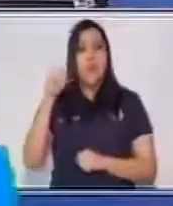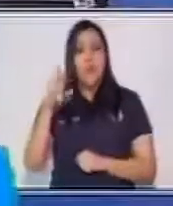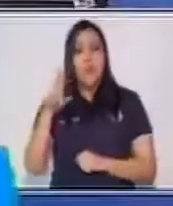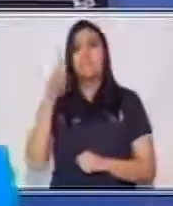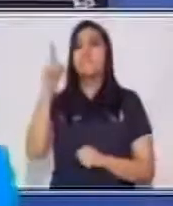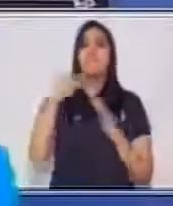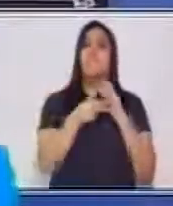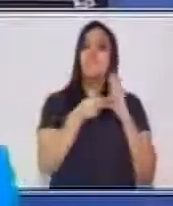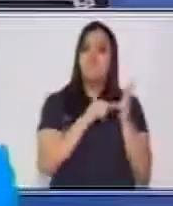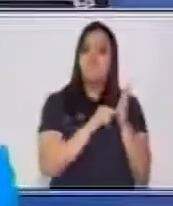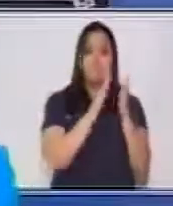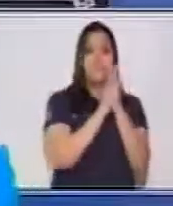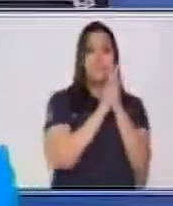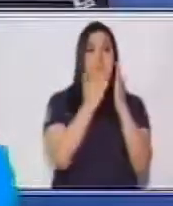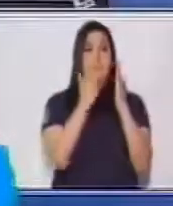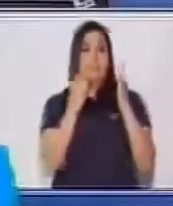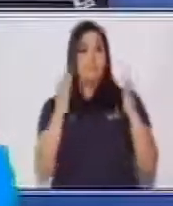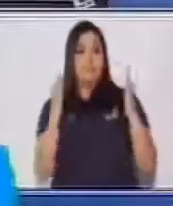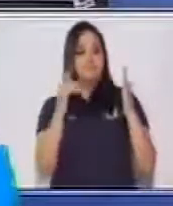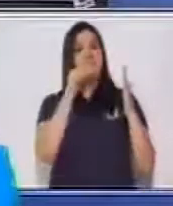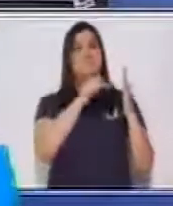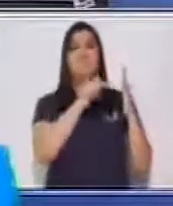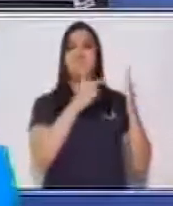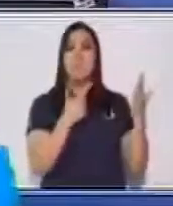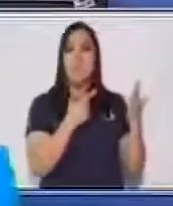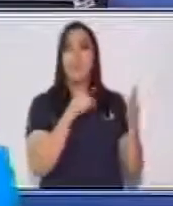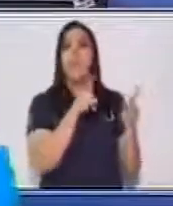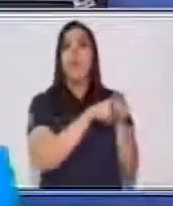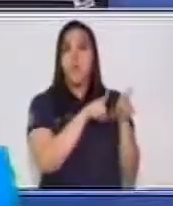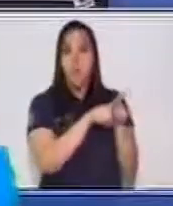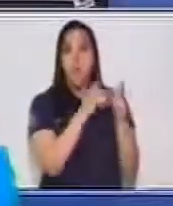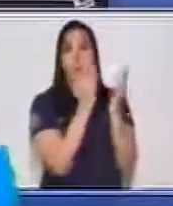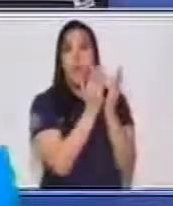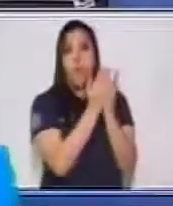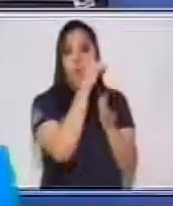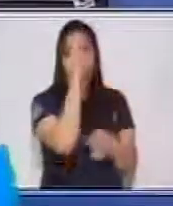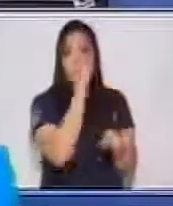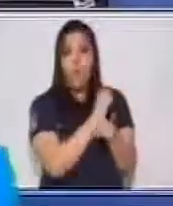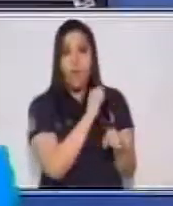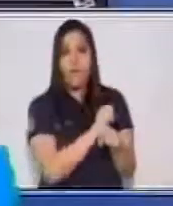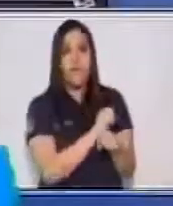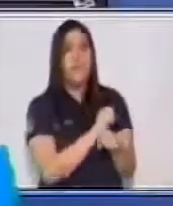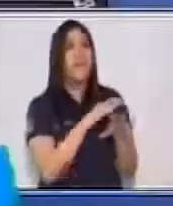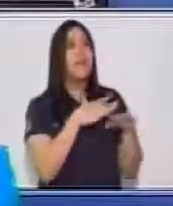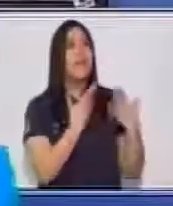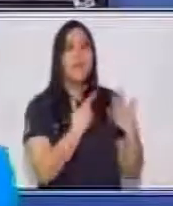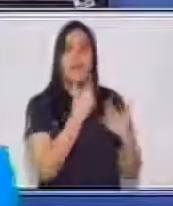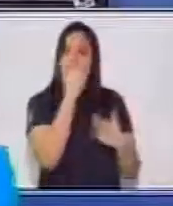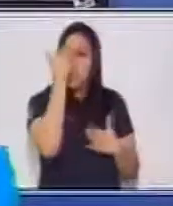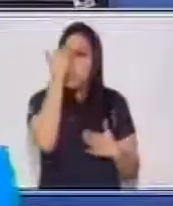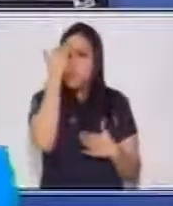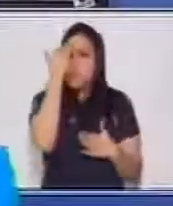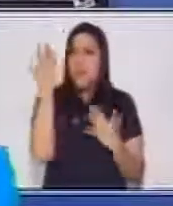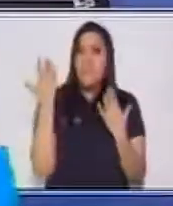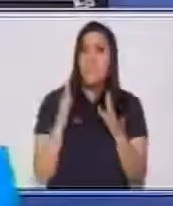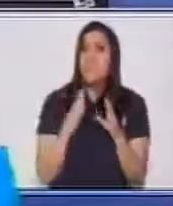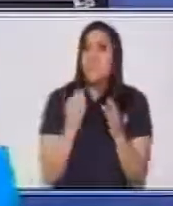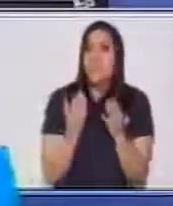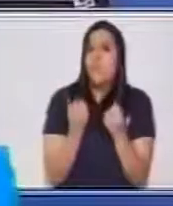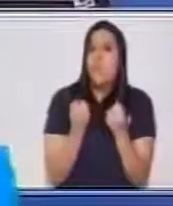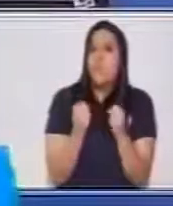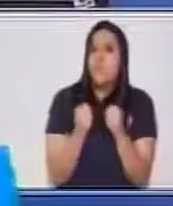de tus trabajos y, pues, tienes alguna idea de cómo es este